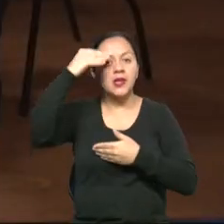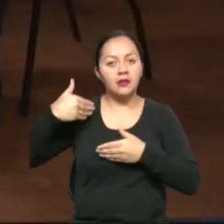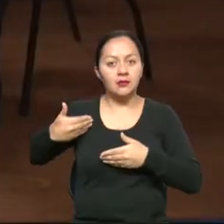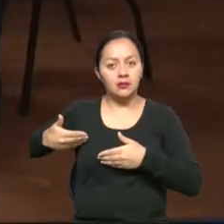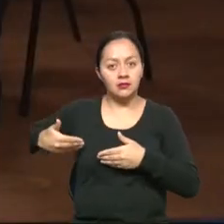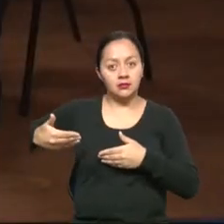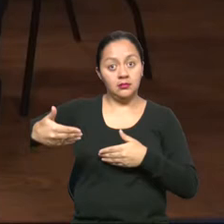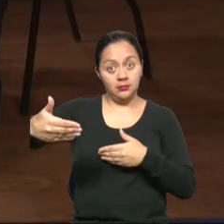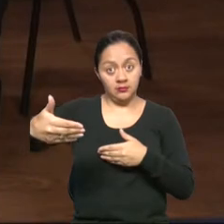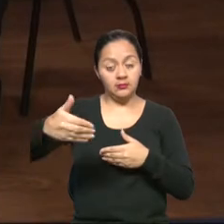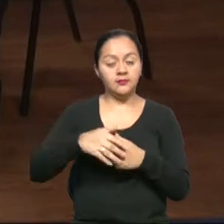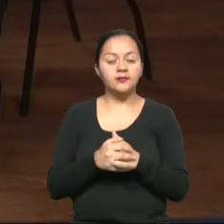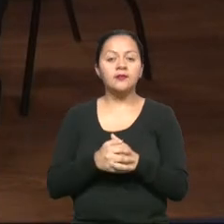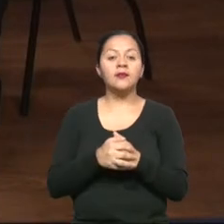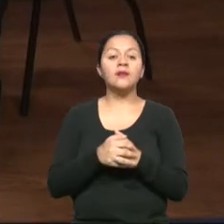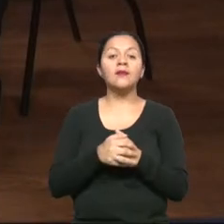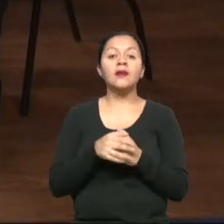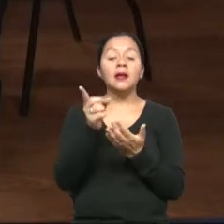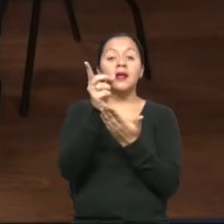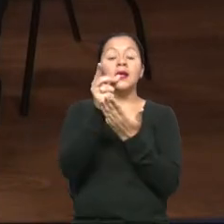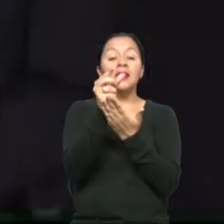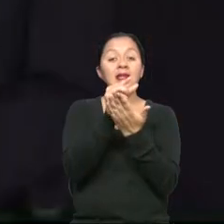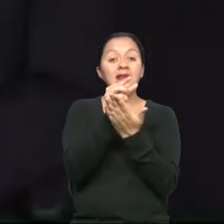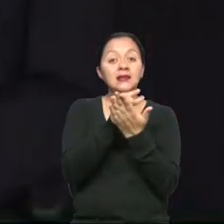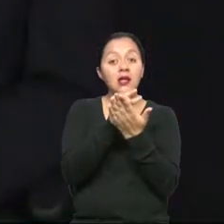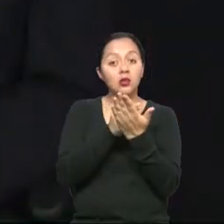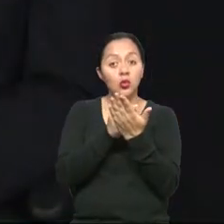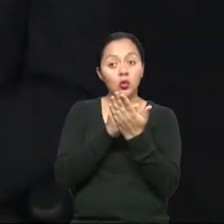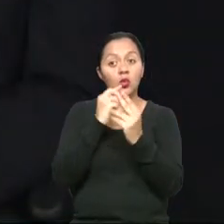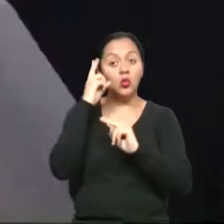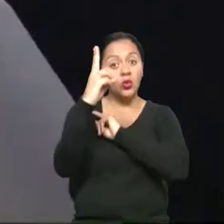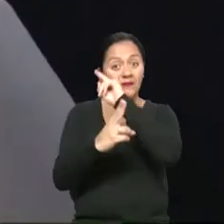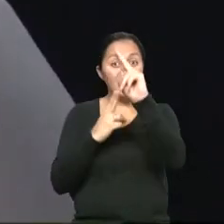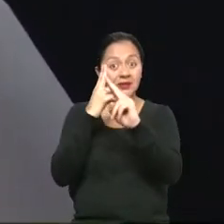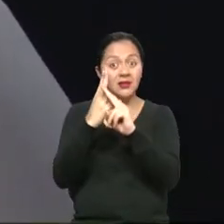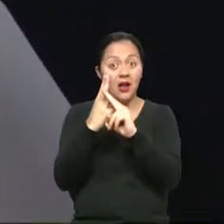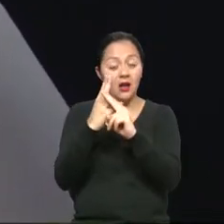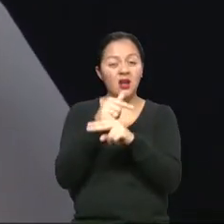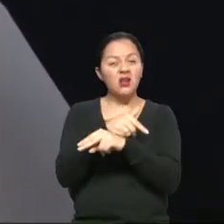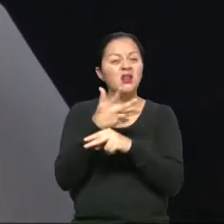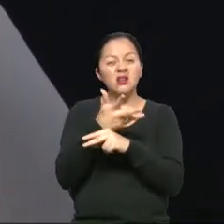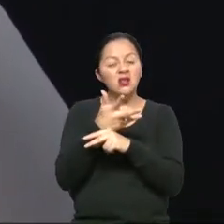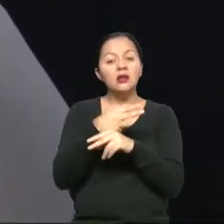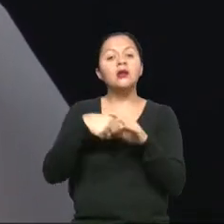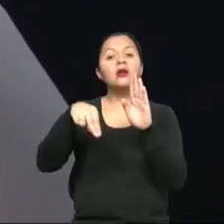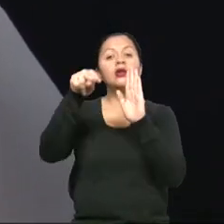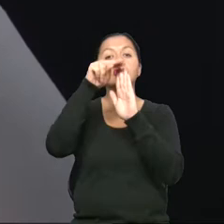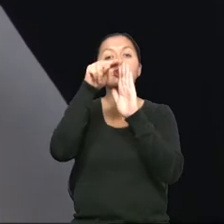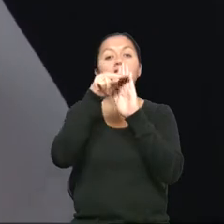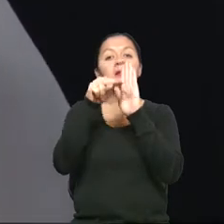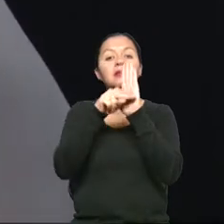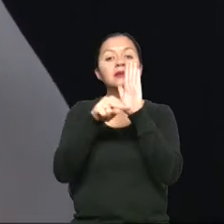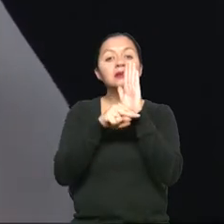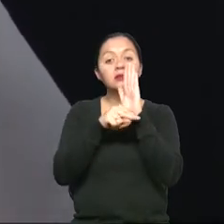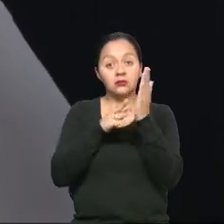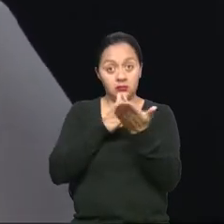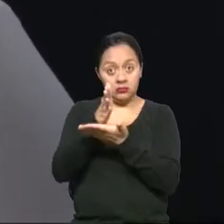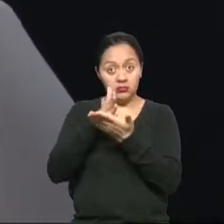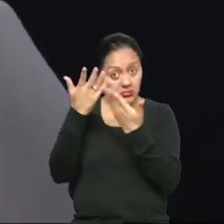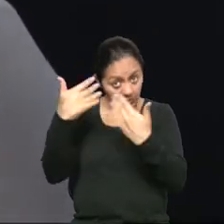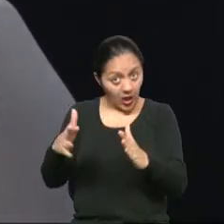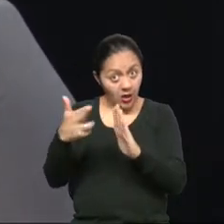considerando este diseño universal, esta aplicación para todas las personas, ¿las normas técnicas de accesibilidad al medio físico ya están